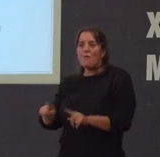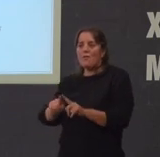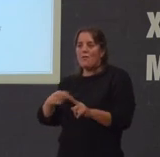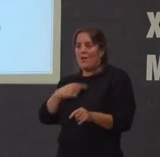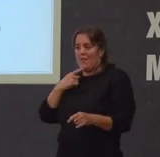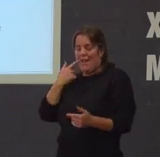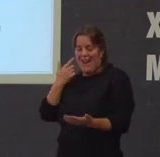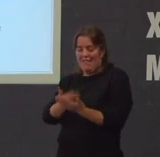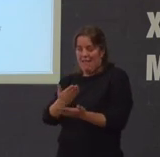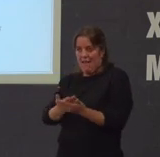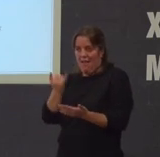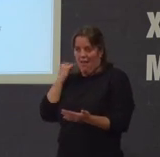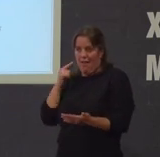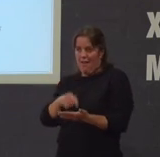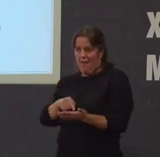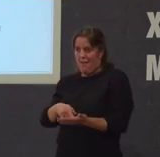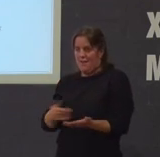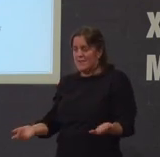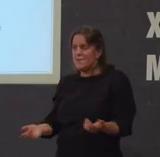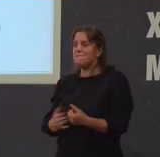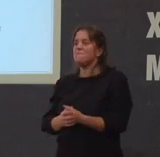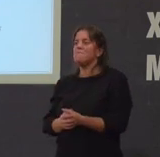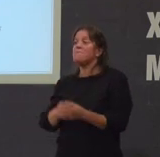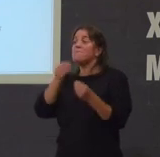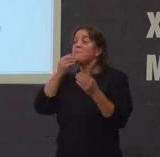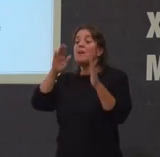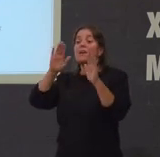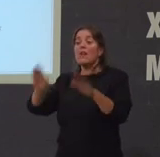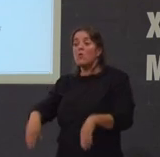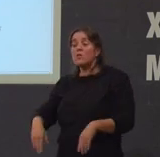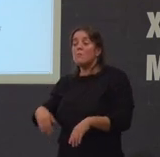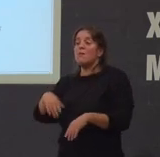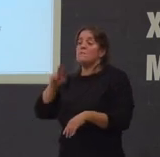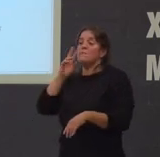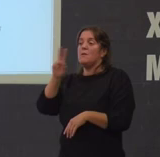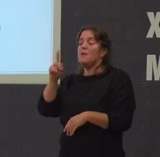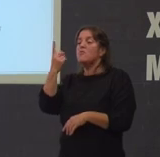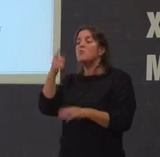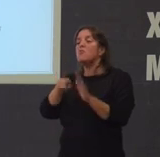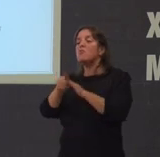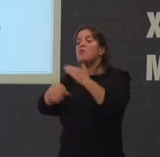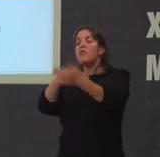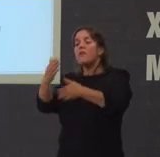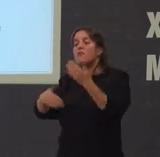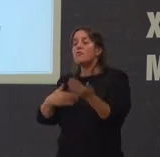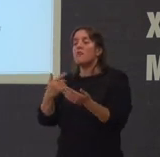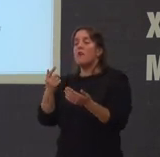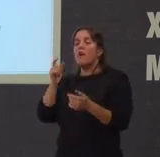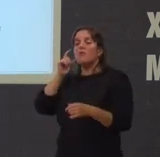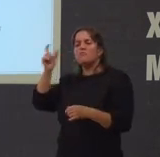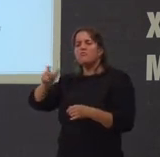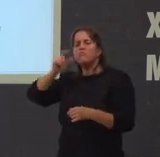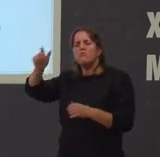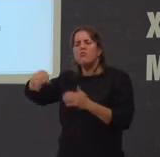literais entón e a última que vin foi un proceso que se demorou ata o 75 que foron as